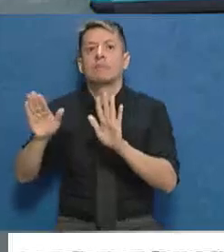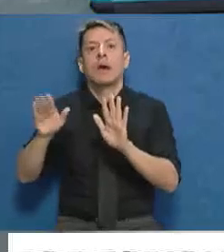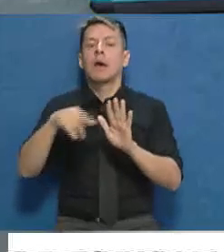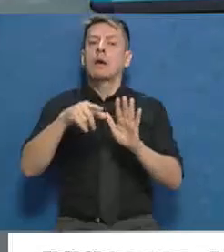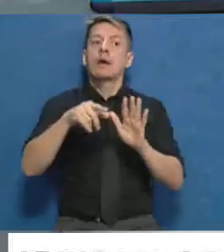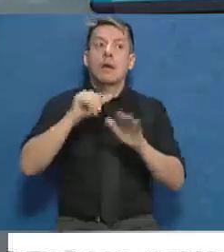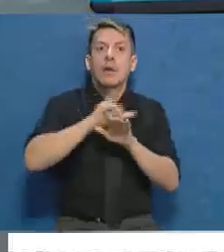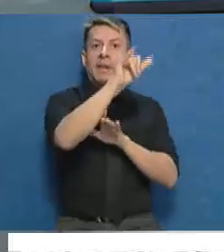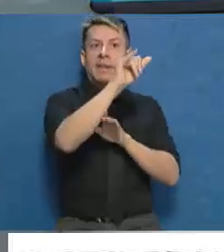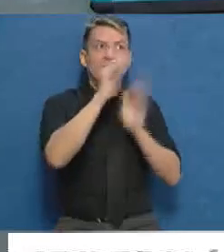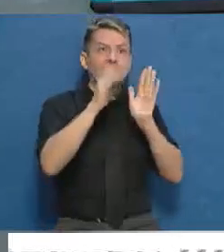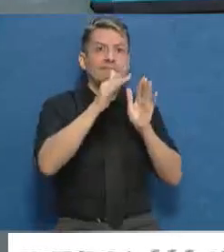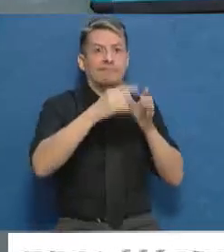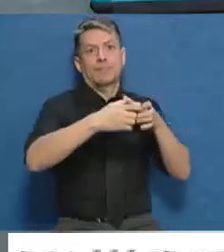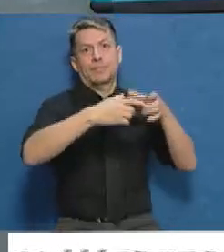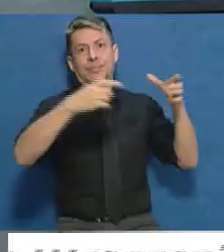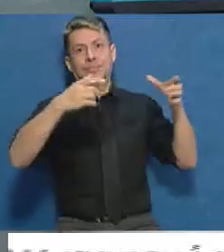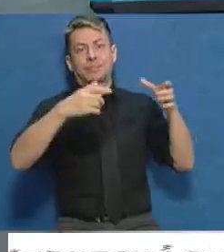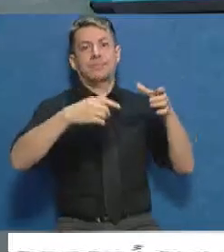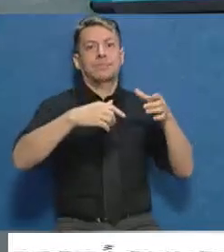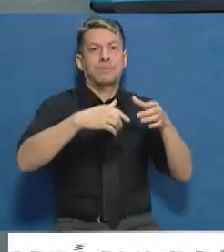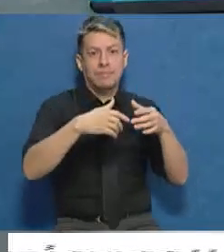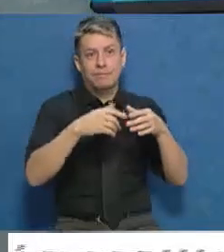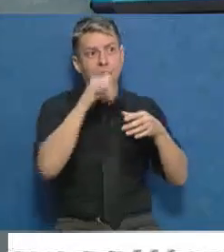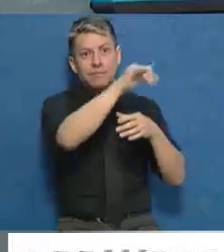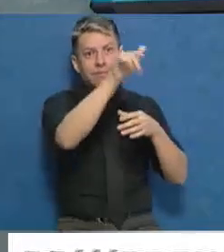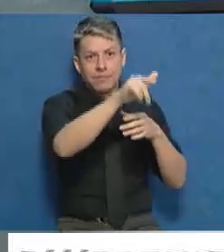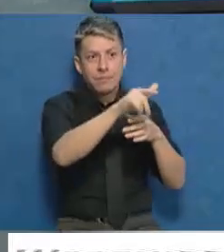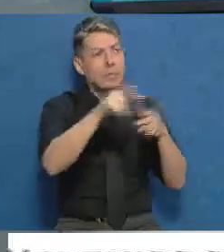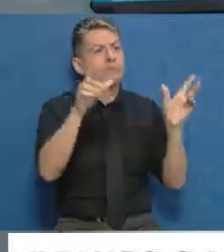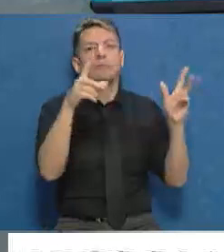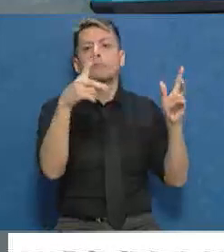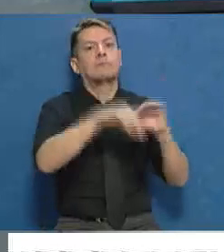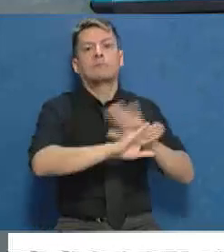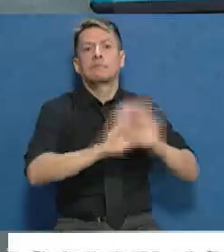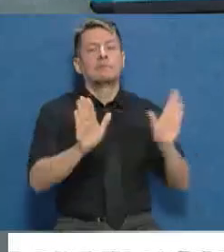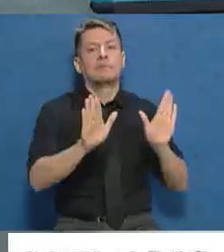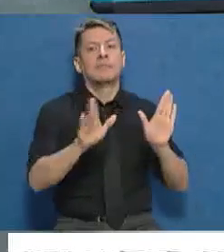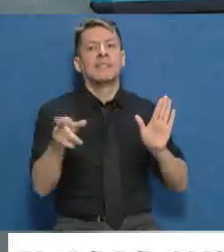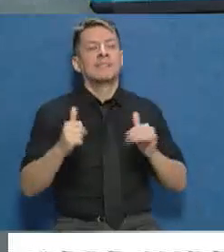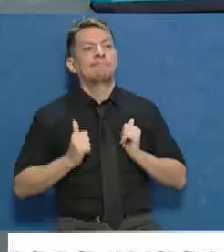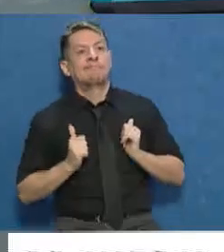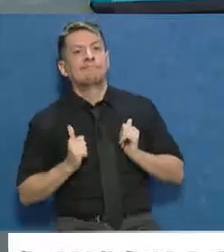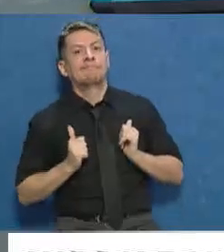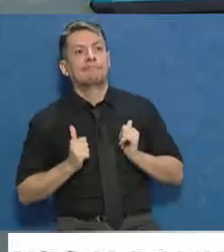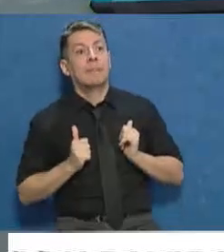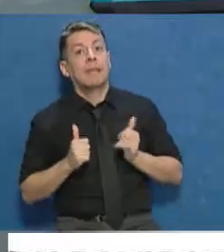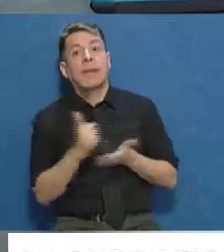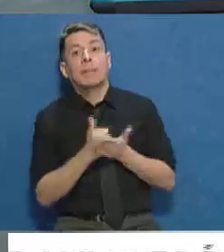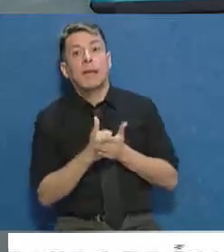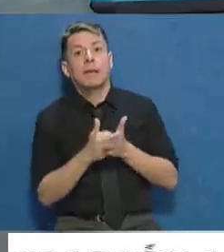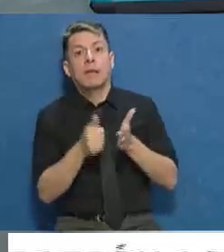cost, las aerolíneas, haciendo todas las cintas, las escaleras. Después eso se cayó y se quedaron esperando portesuelo.